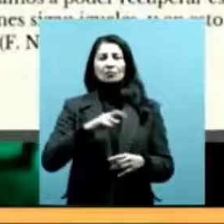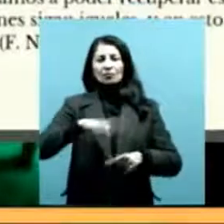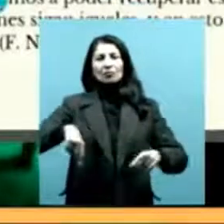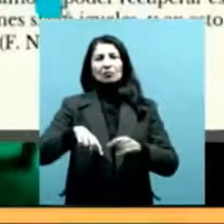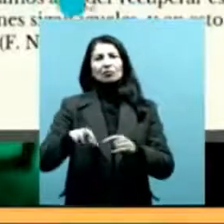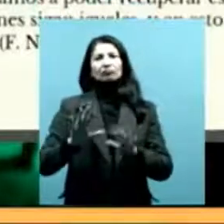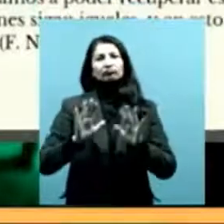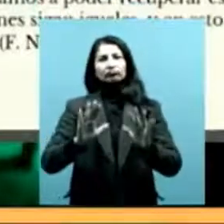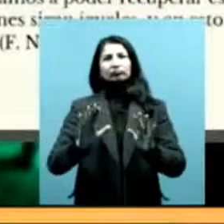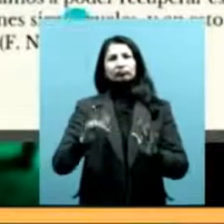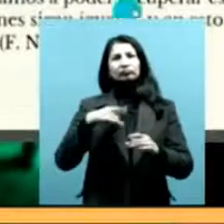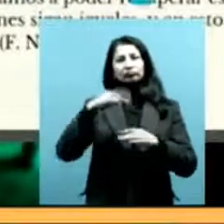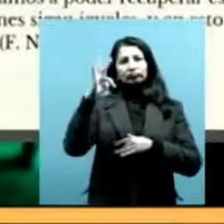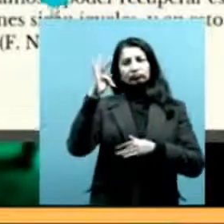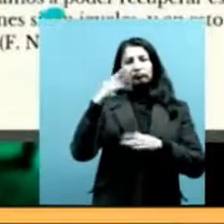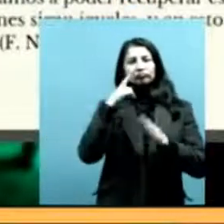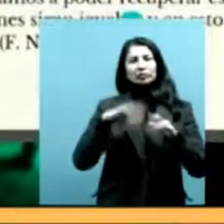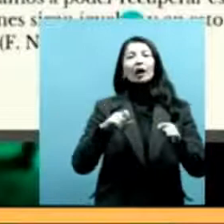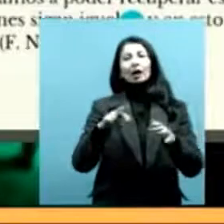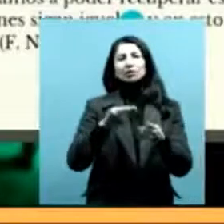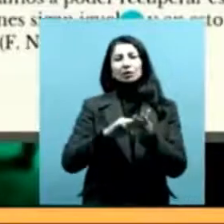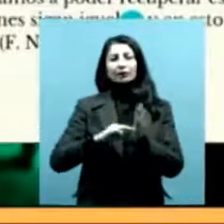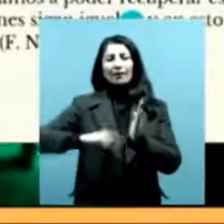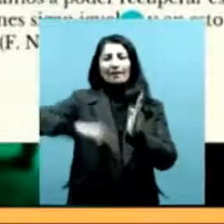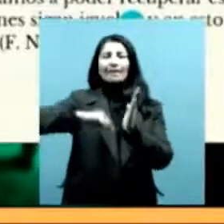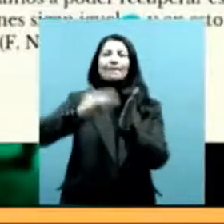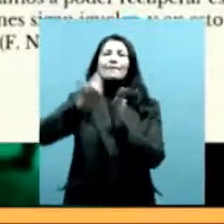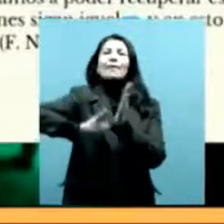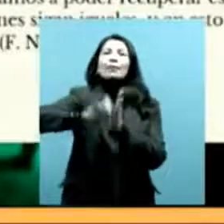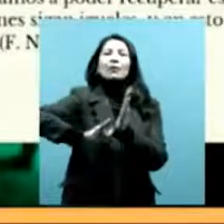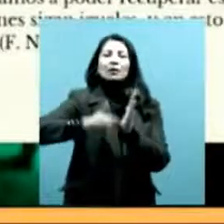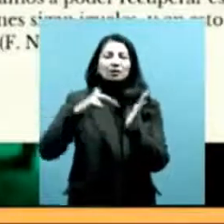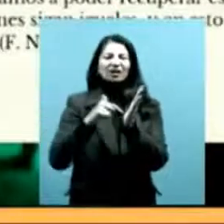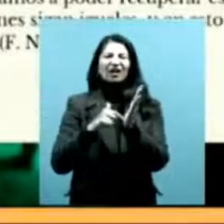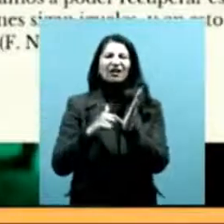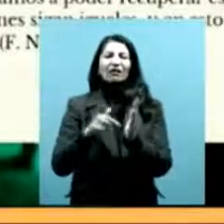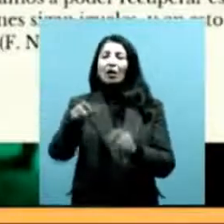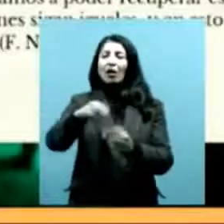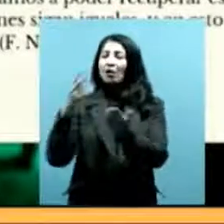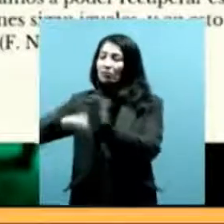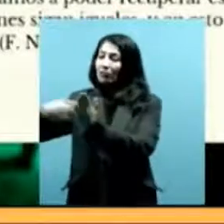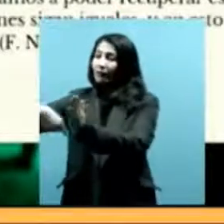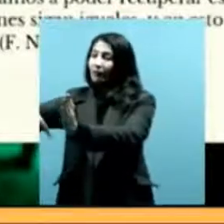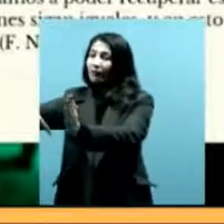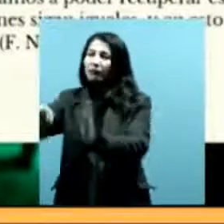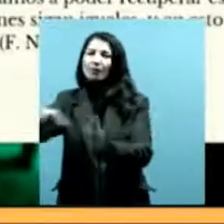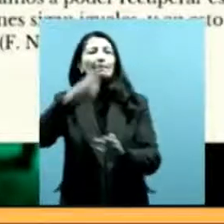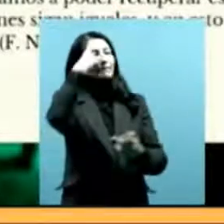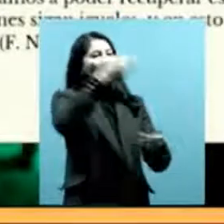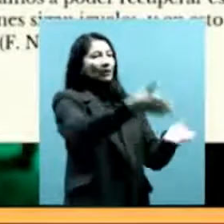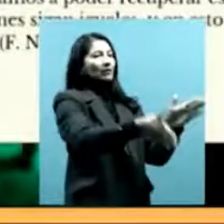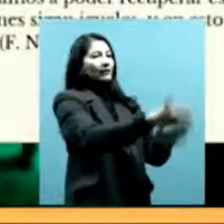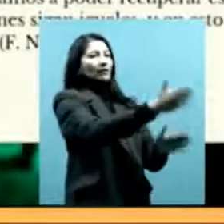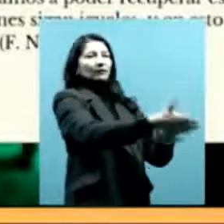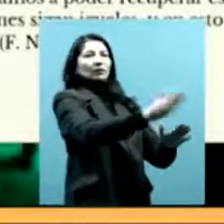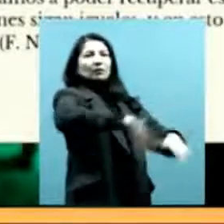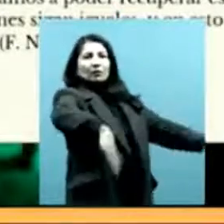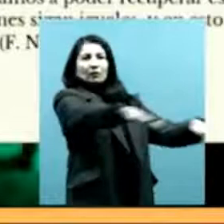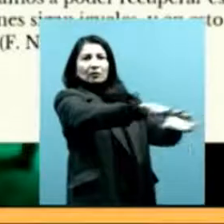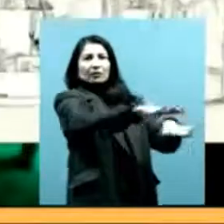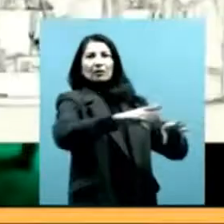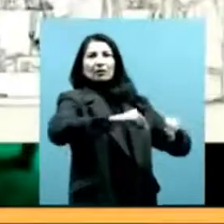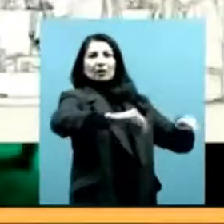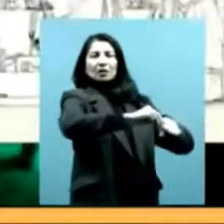Acá directamente ya califica los papeles como papeles de desalojo. Esa es la documentación del Estado. Y la que